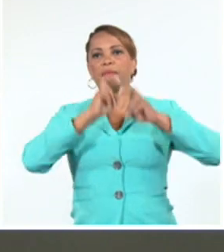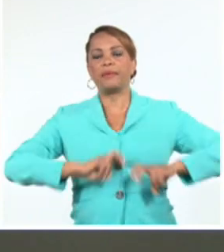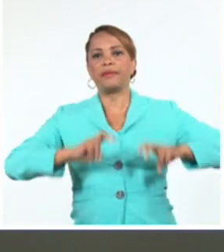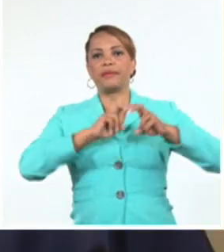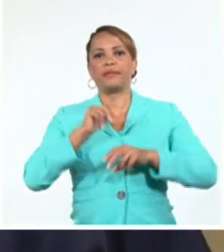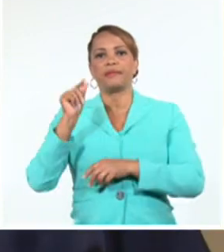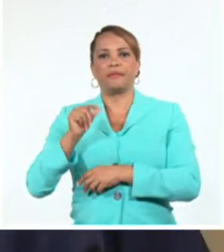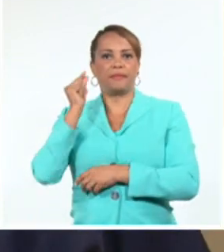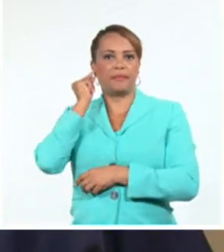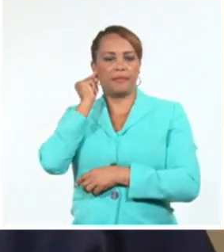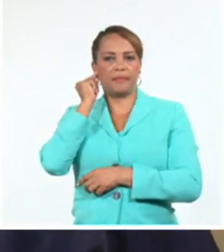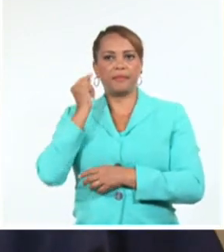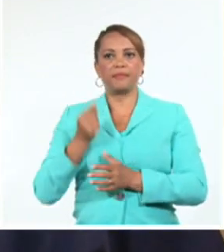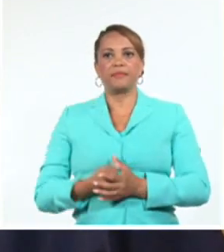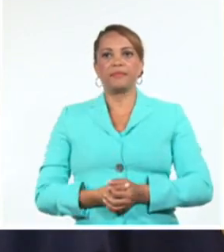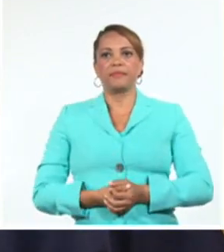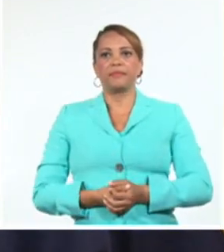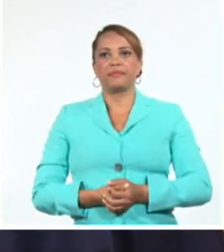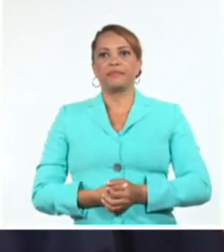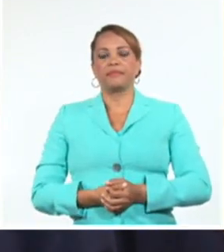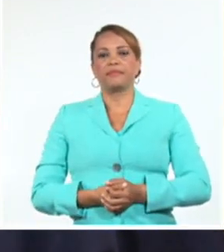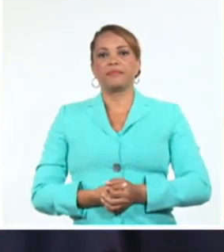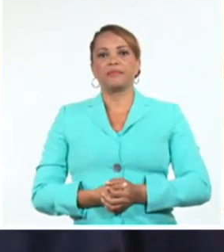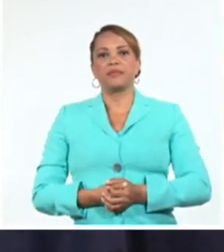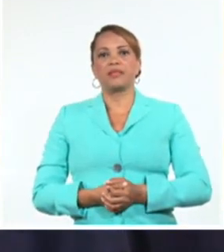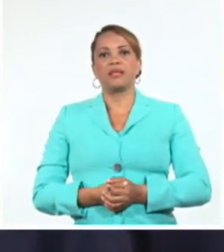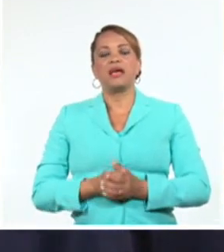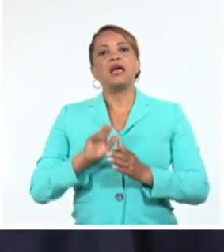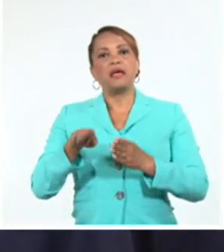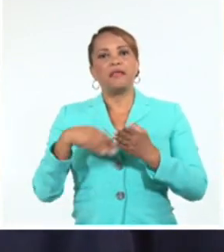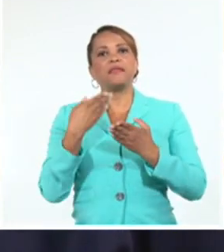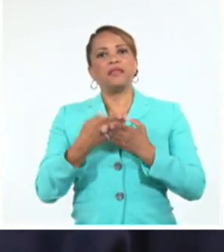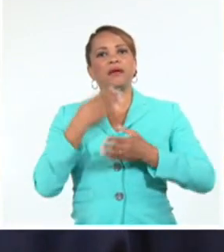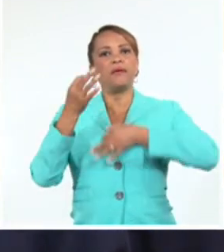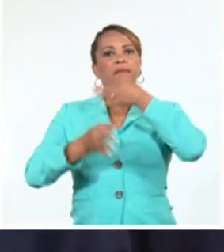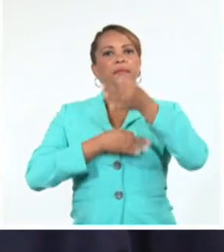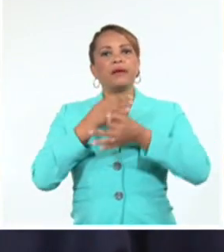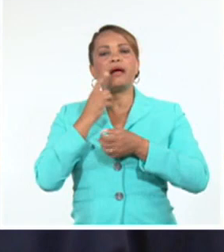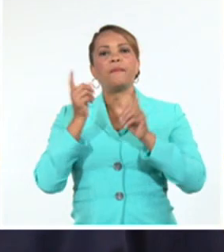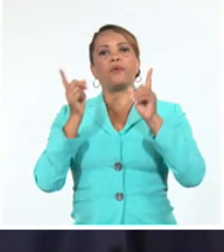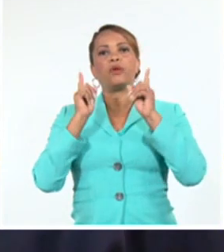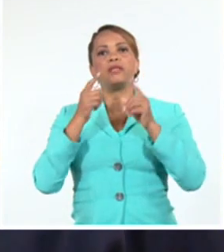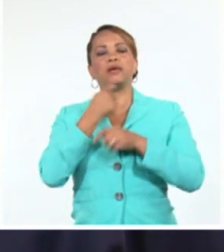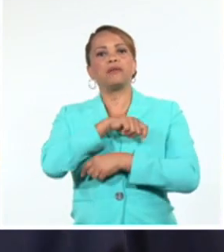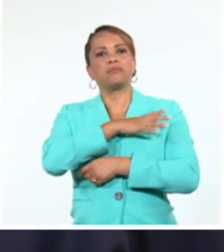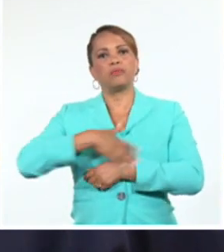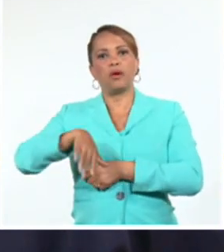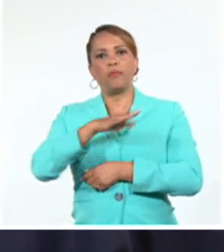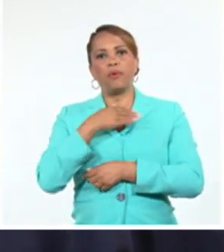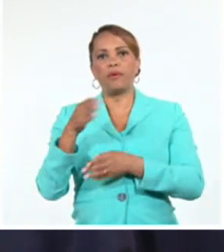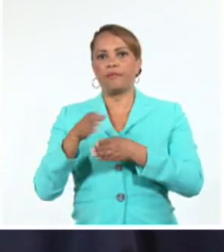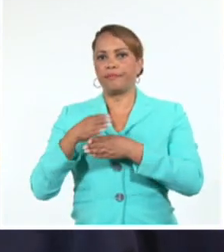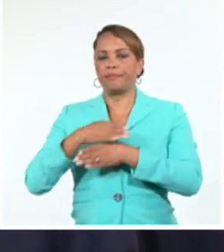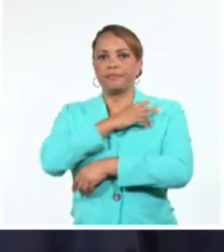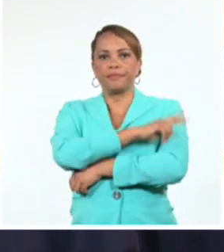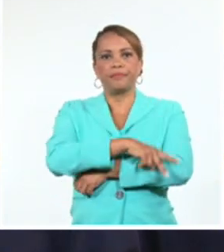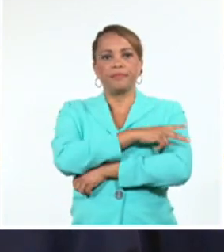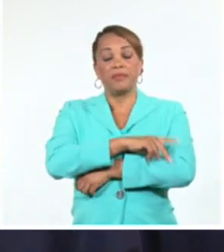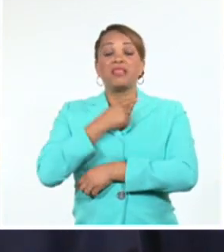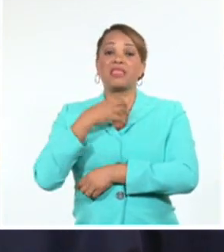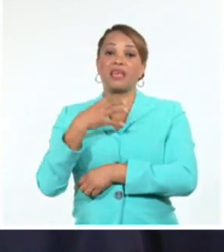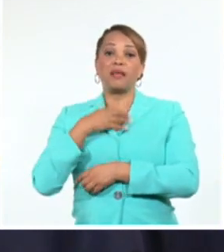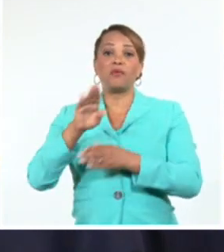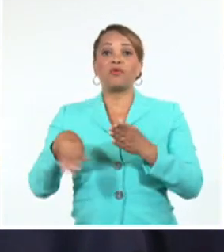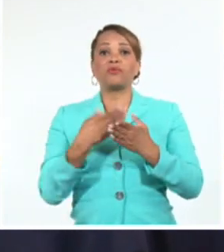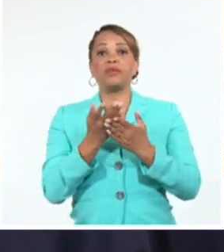Mela Márquez. También dedicaremos jornadas a las políticas públicas en Iberoamérica. Tenemos un día muy especial